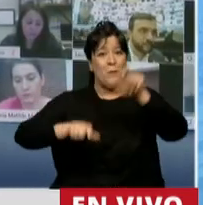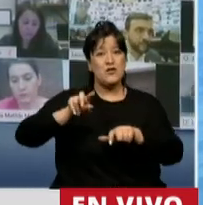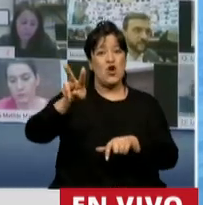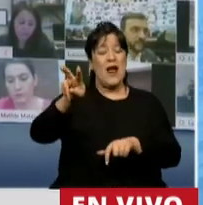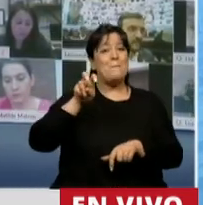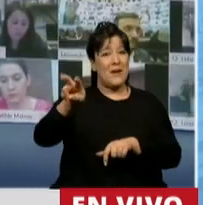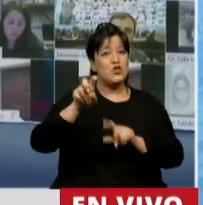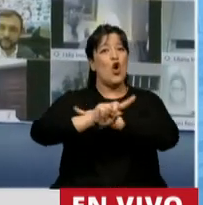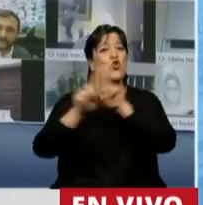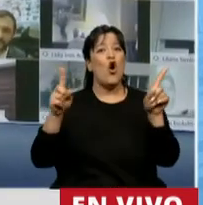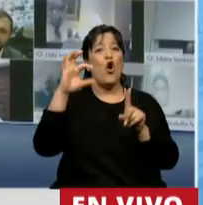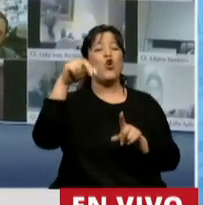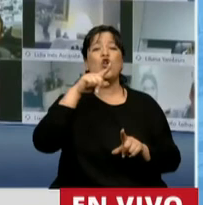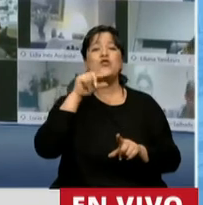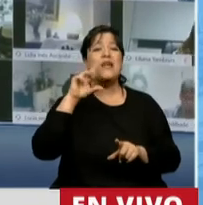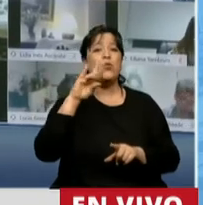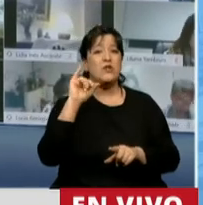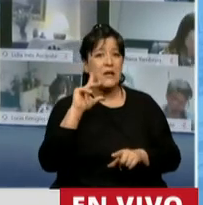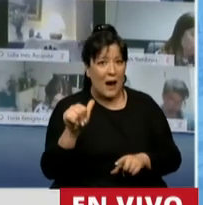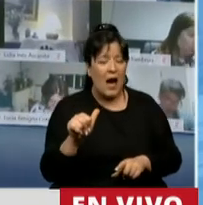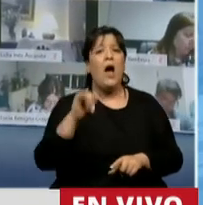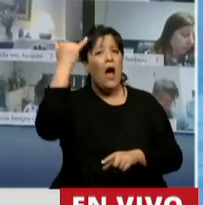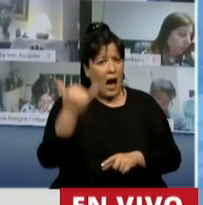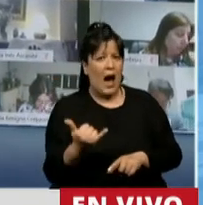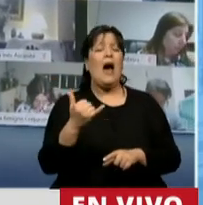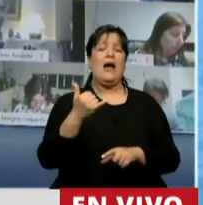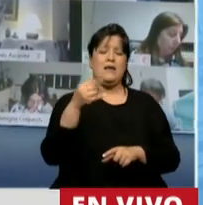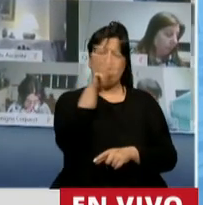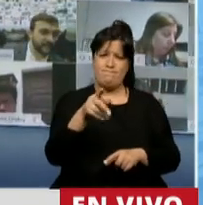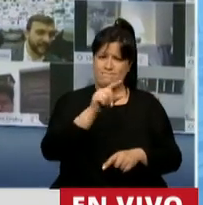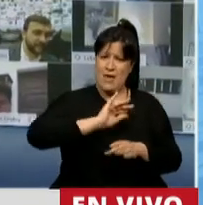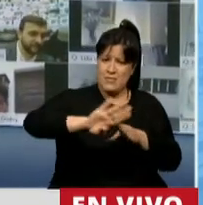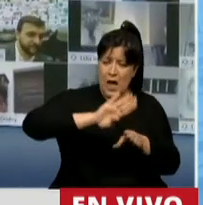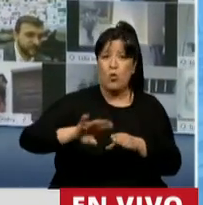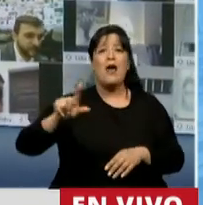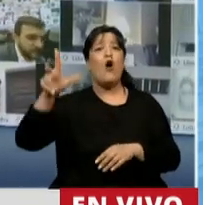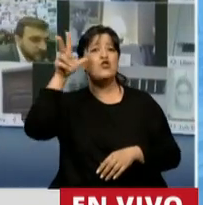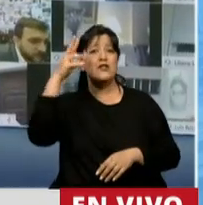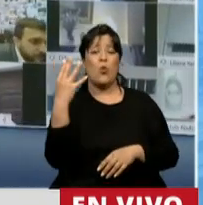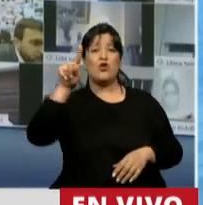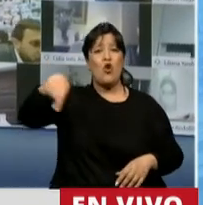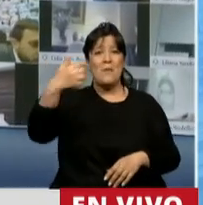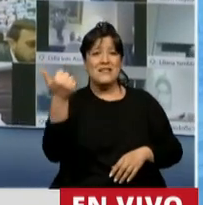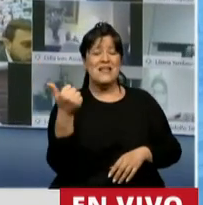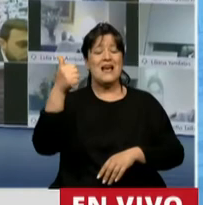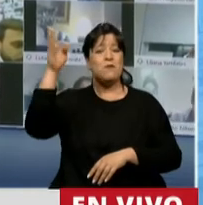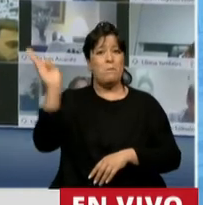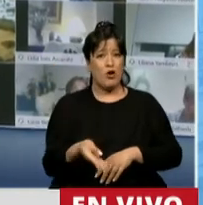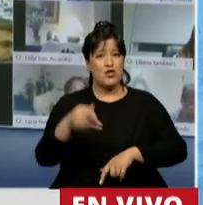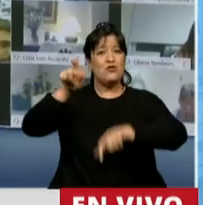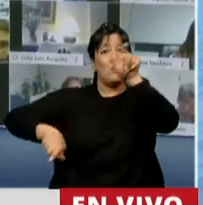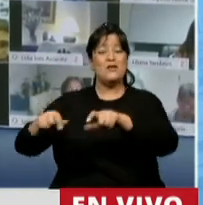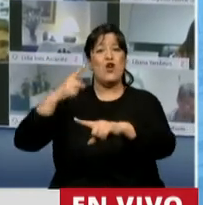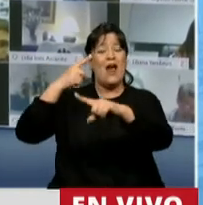pensiones no contributivas está endeudado con ANSES. El 84,6% de los beneficiarios de la Asignación Universal